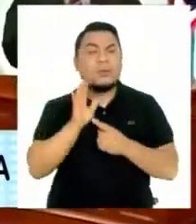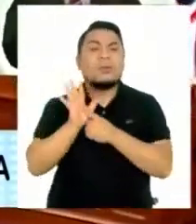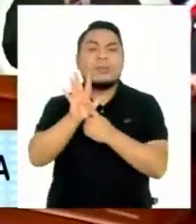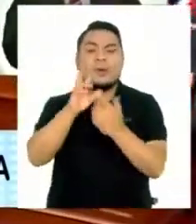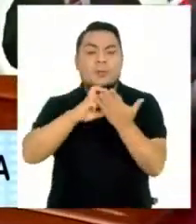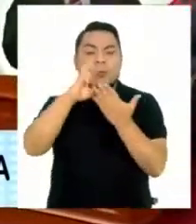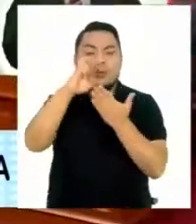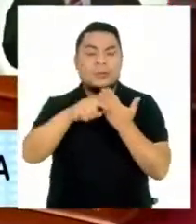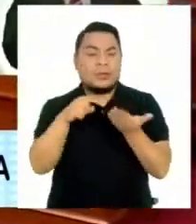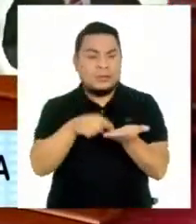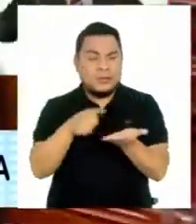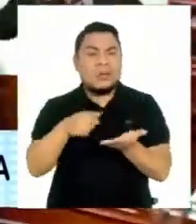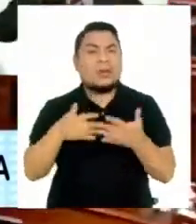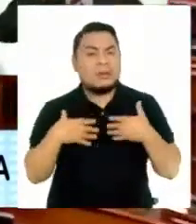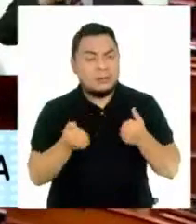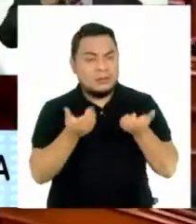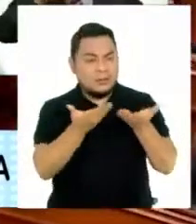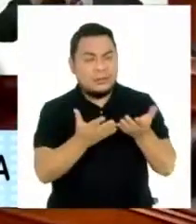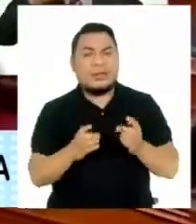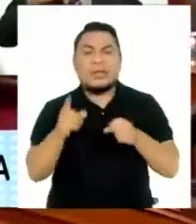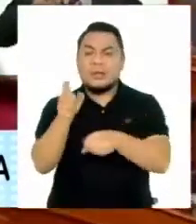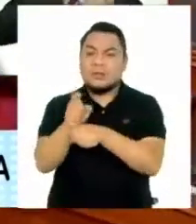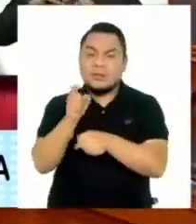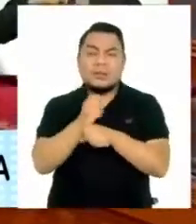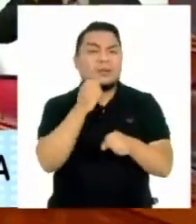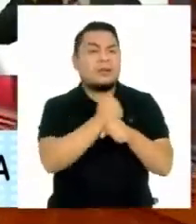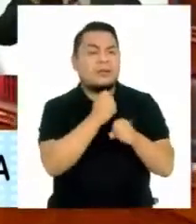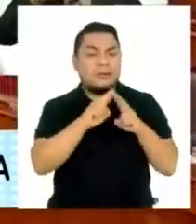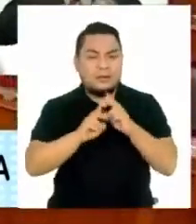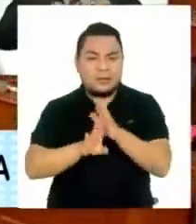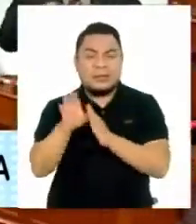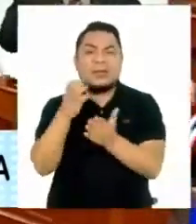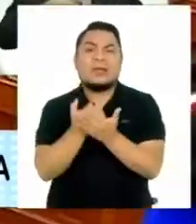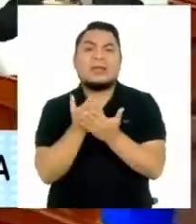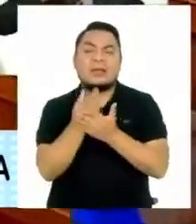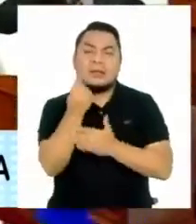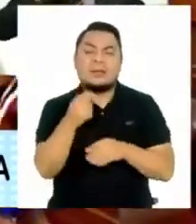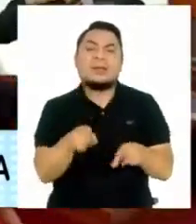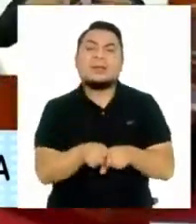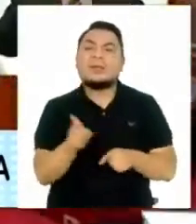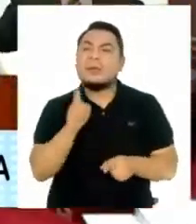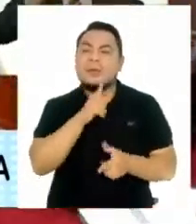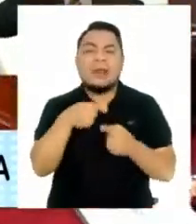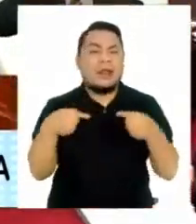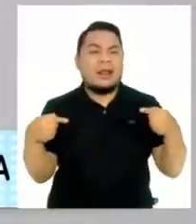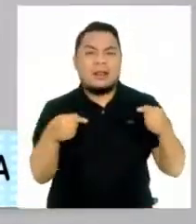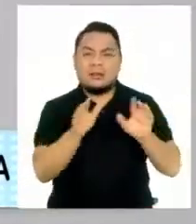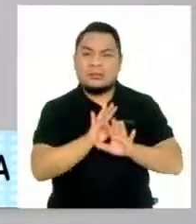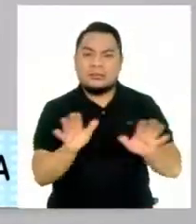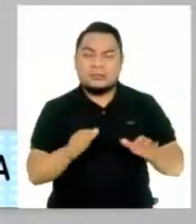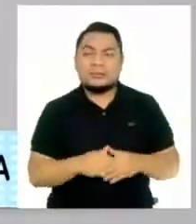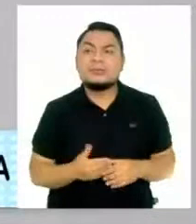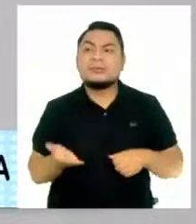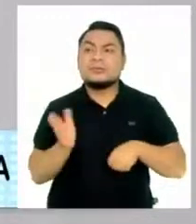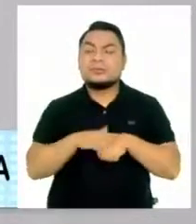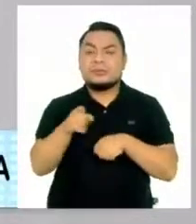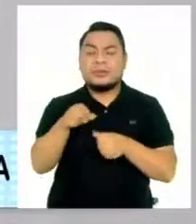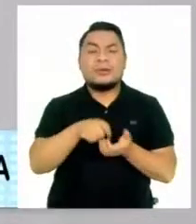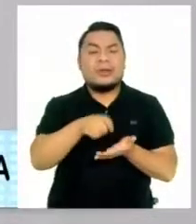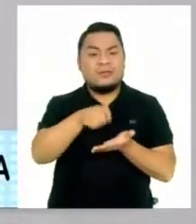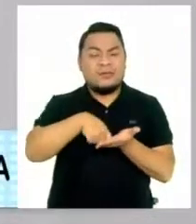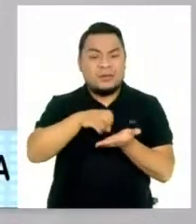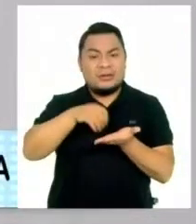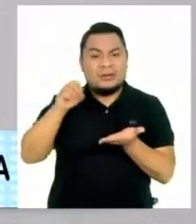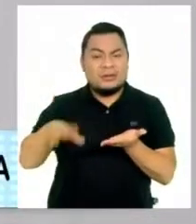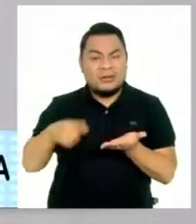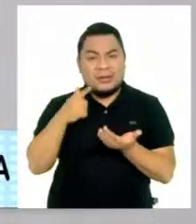proyectos de ley en favor de la salud, educación, trabajo y la reactivación de la economía y no generar divisiones. Sobre el retiro de firmas